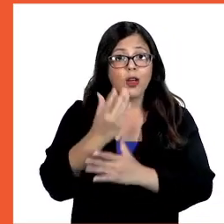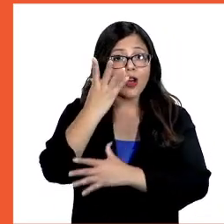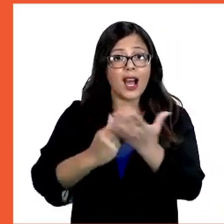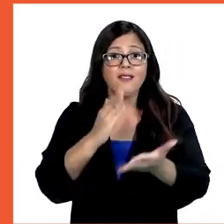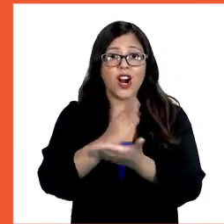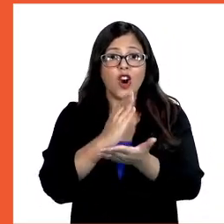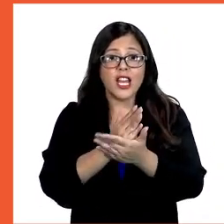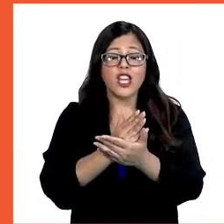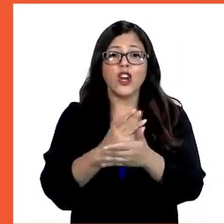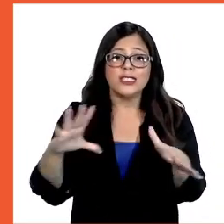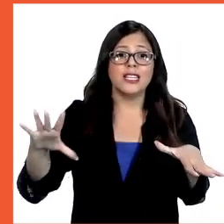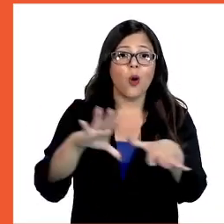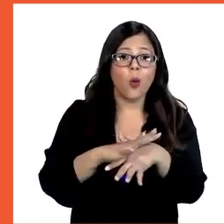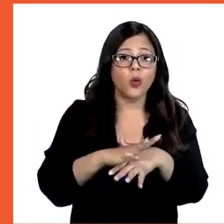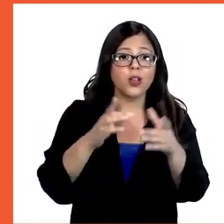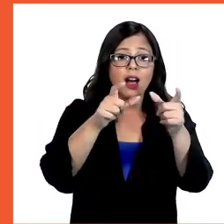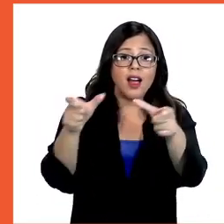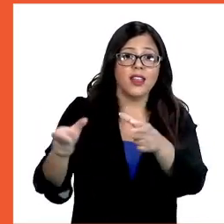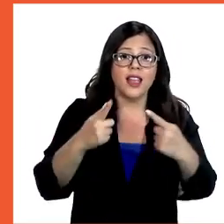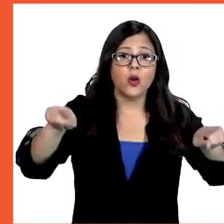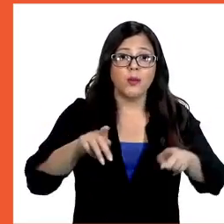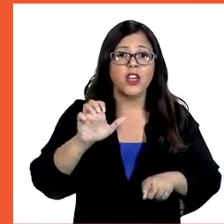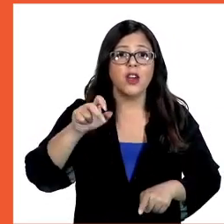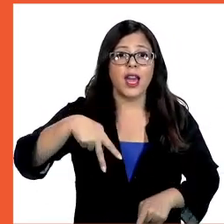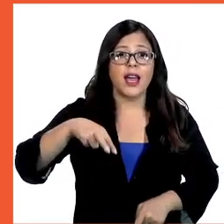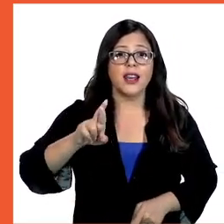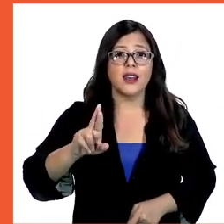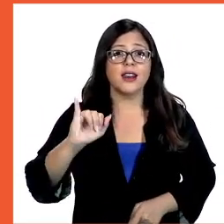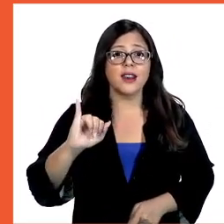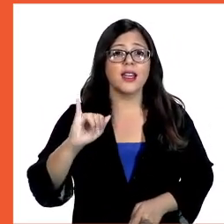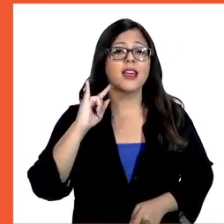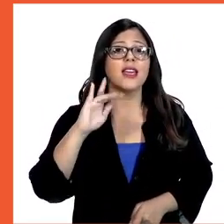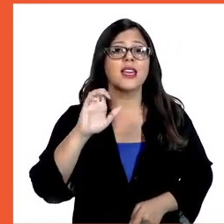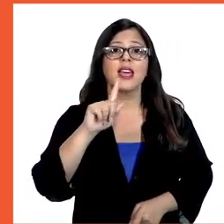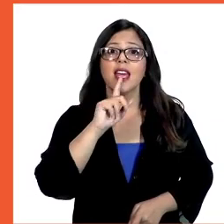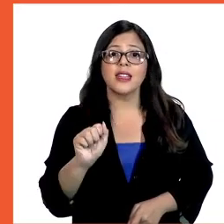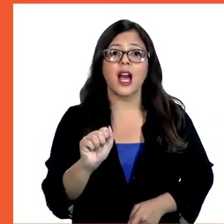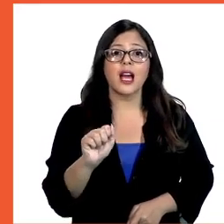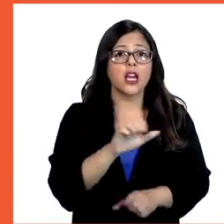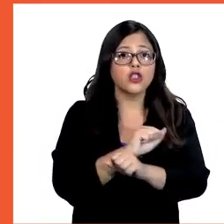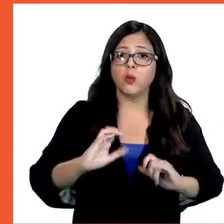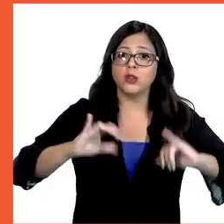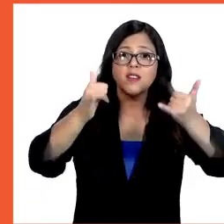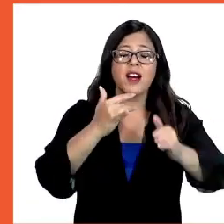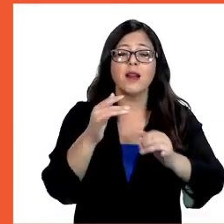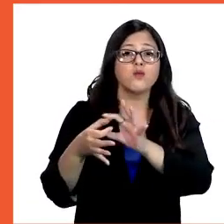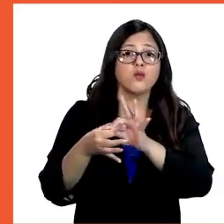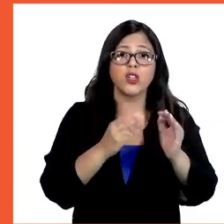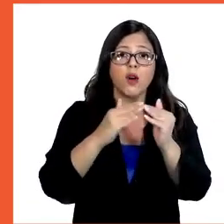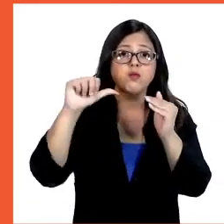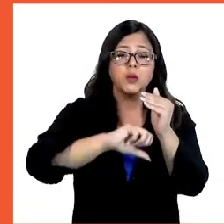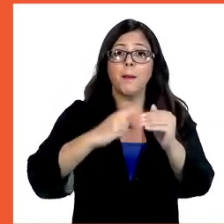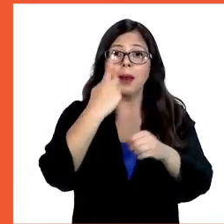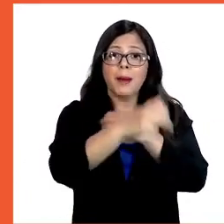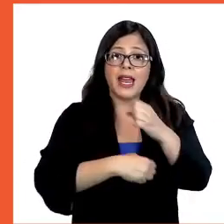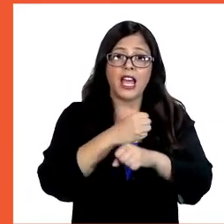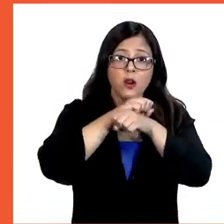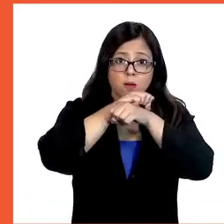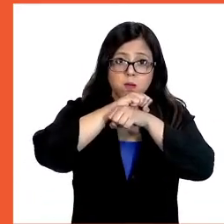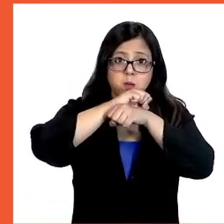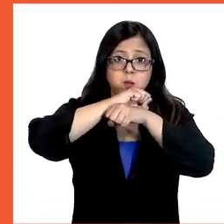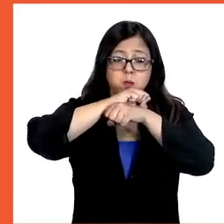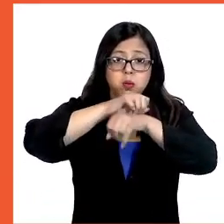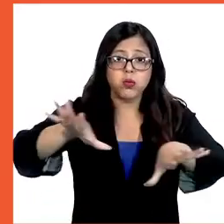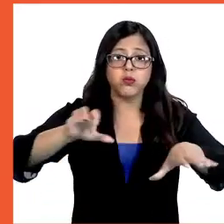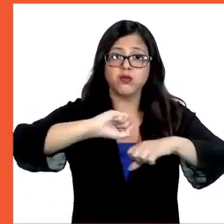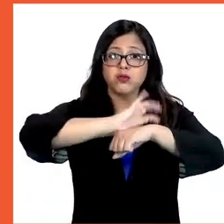Después del colegio siempre se juntan. Desde el cumpleaños de Enriqueta que no pudo celebrarse porque estábamos en cuarentena. El primer año